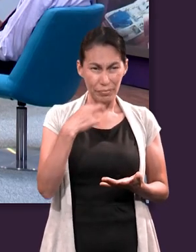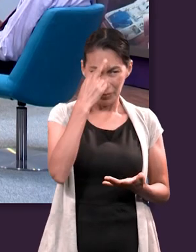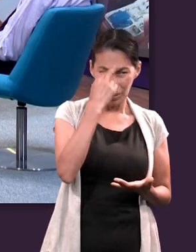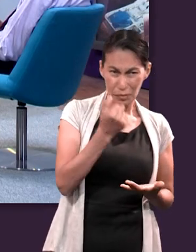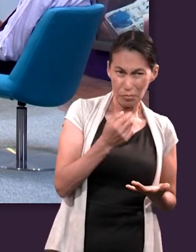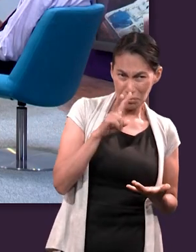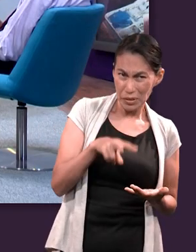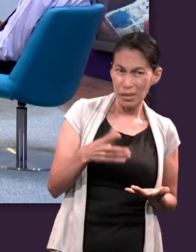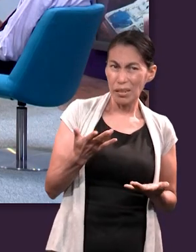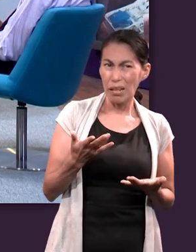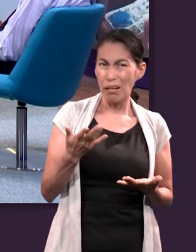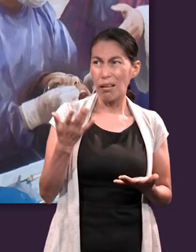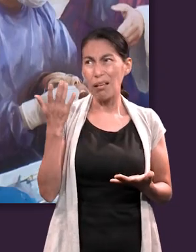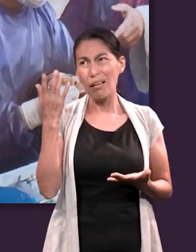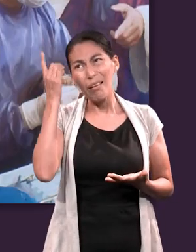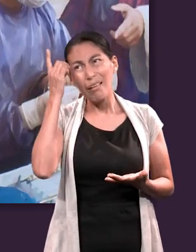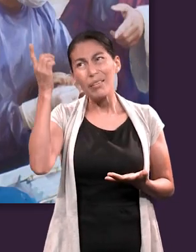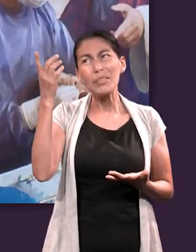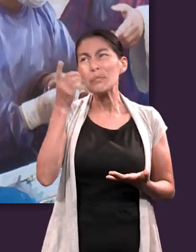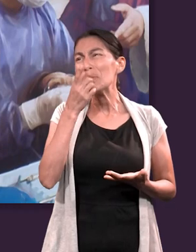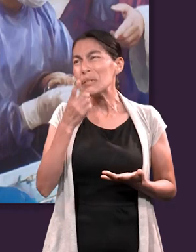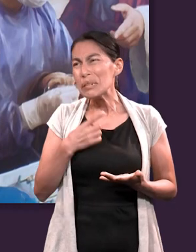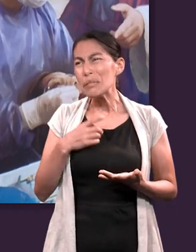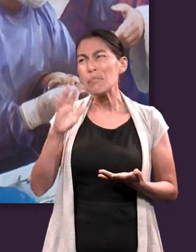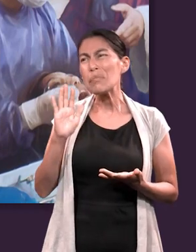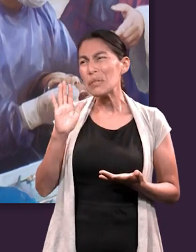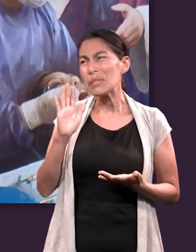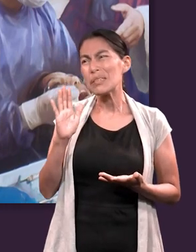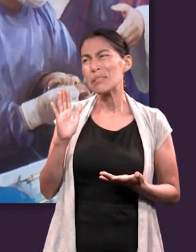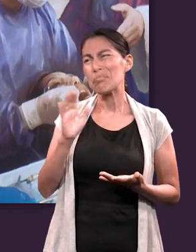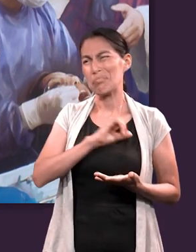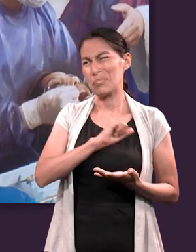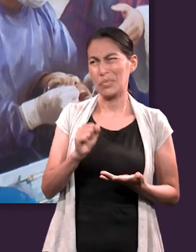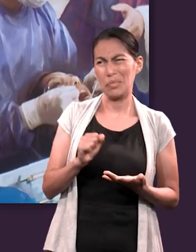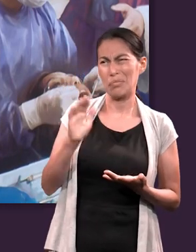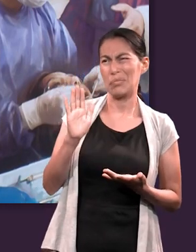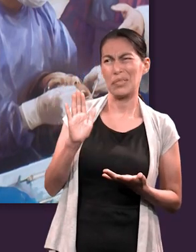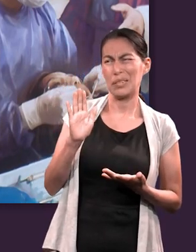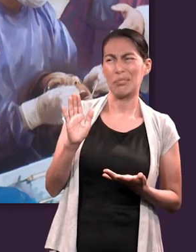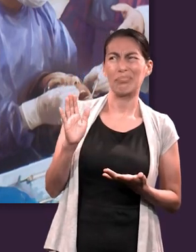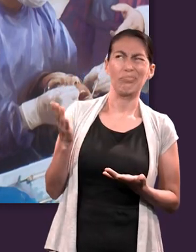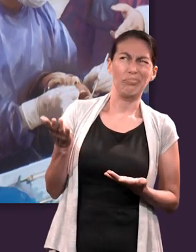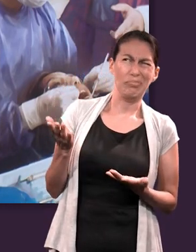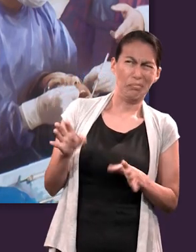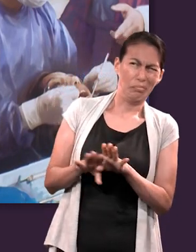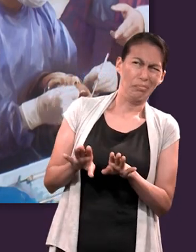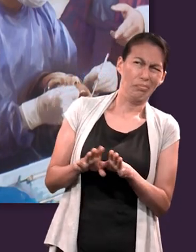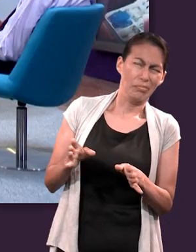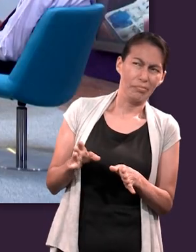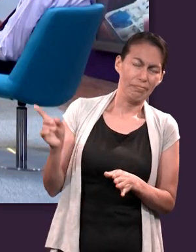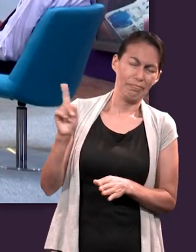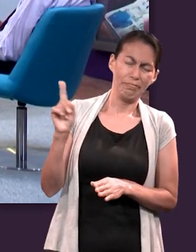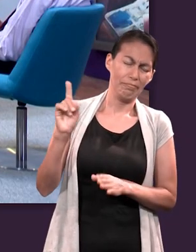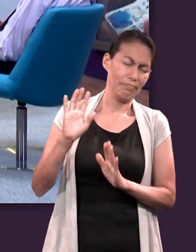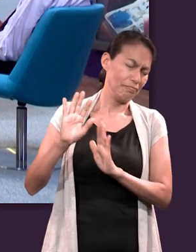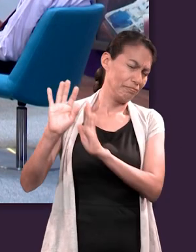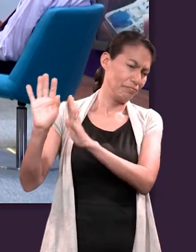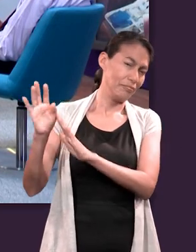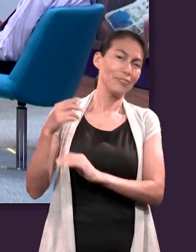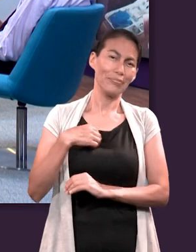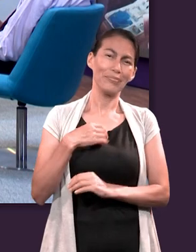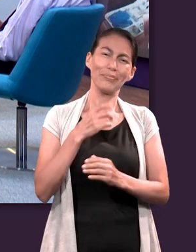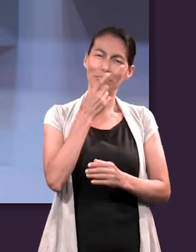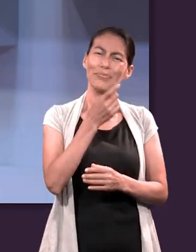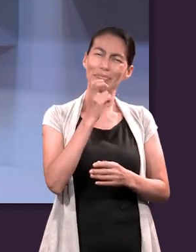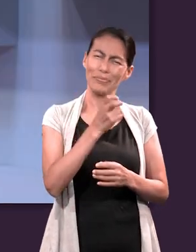que yo tengo razón? Porque de alguna forma lo que Dios dice me puede incluso parecer absurdo. Sí, muchas gracias